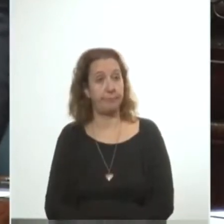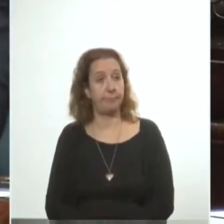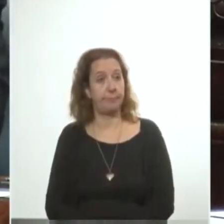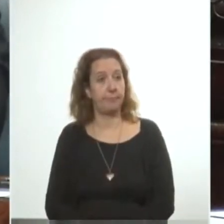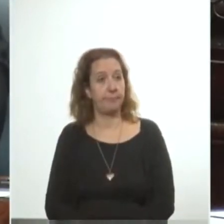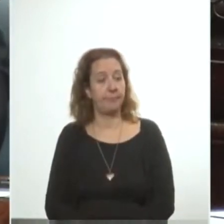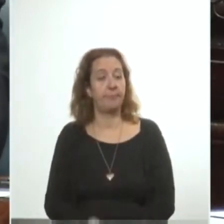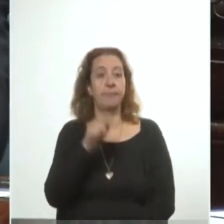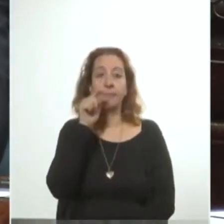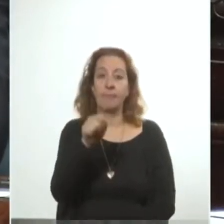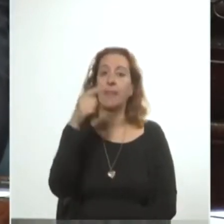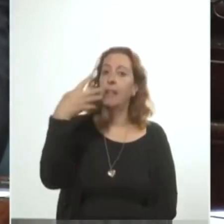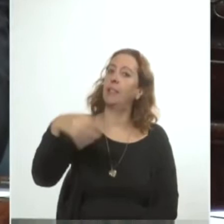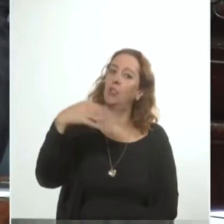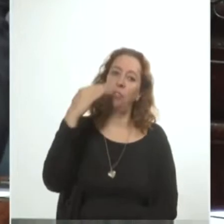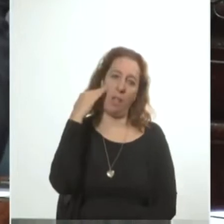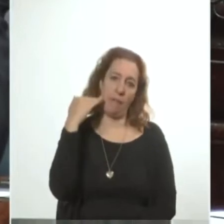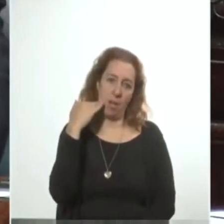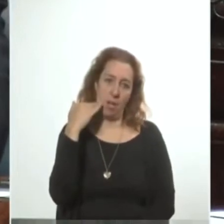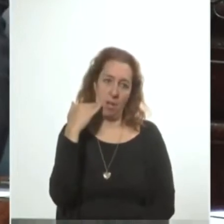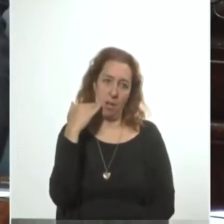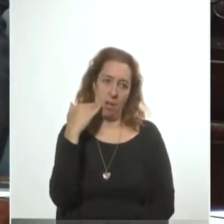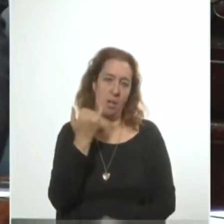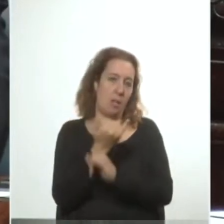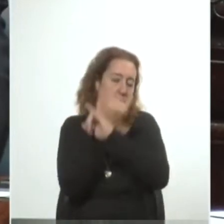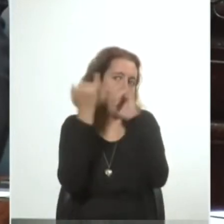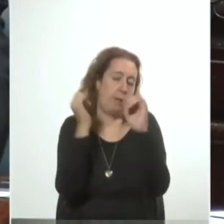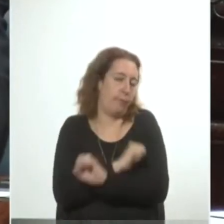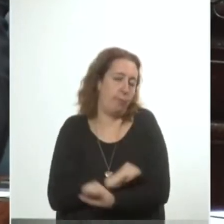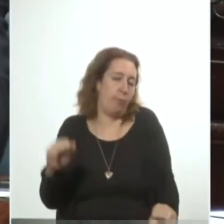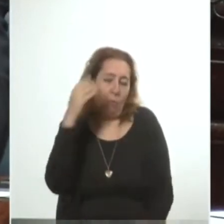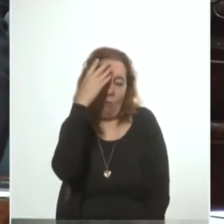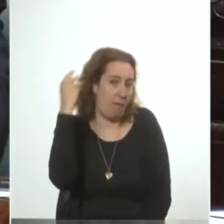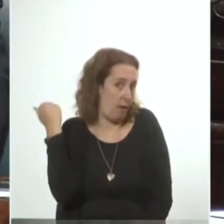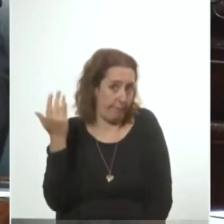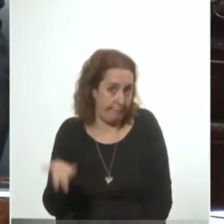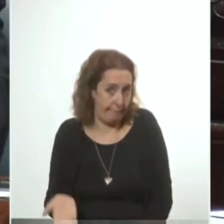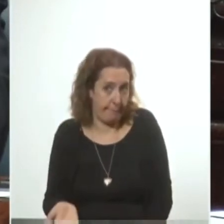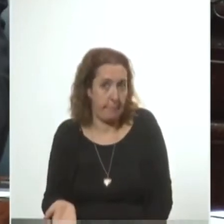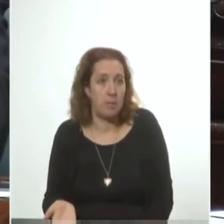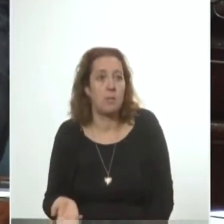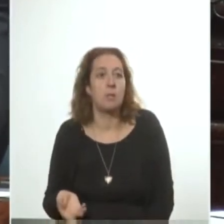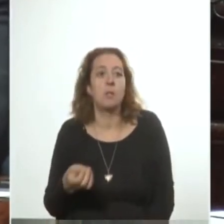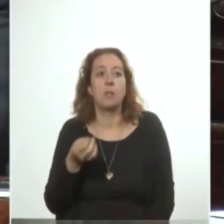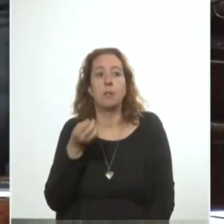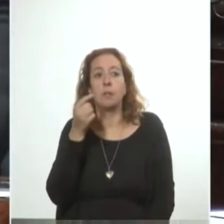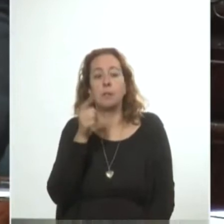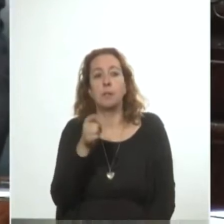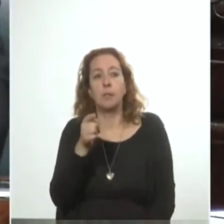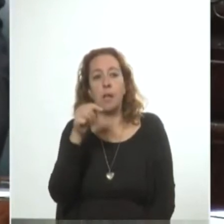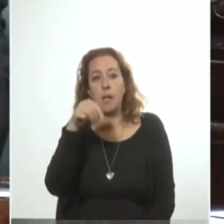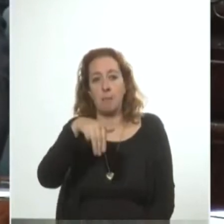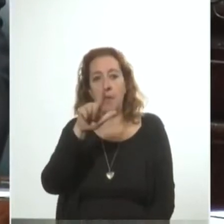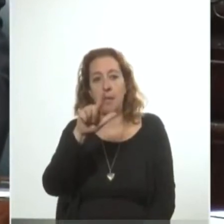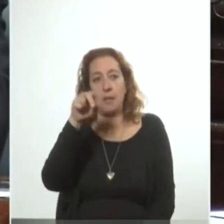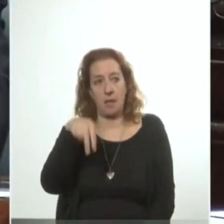Así se llega el 14 de abril, día imborrable de nuestra historia, lamentablemente, donde el MLN